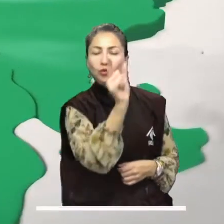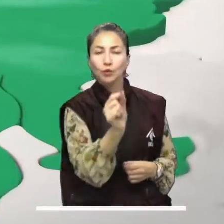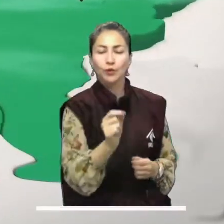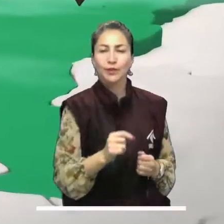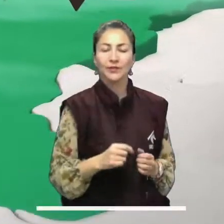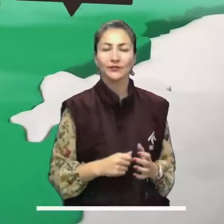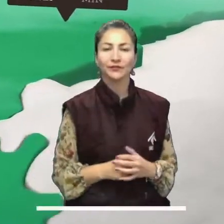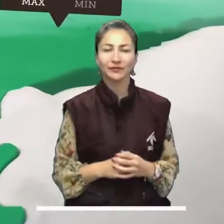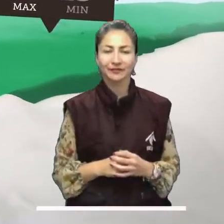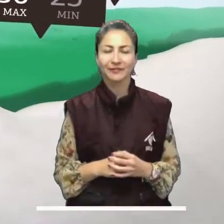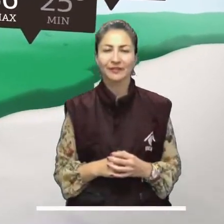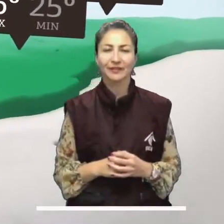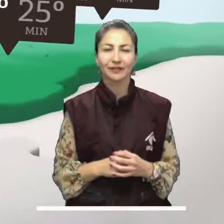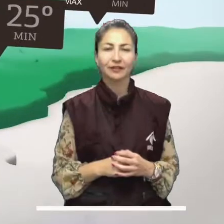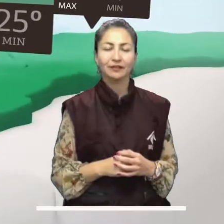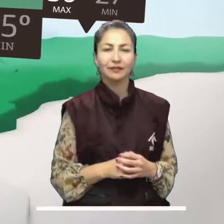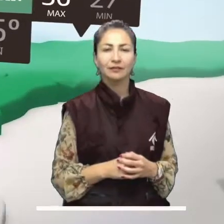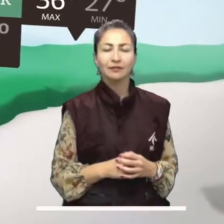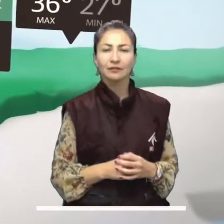Bolívar, Córdoba y Sucre.